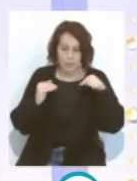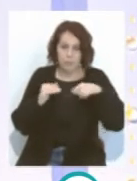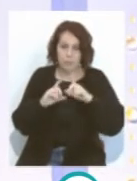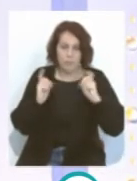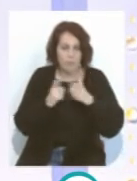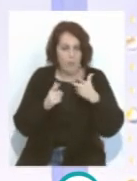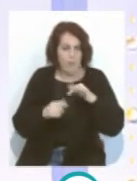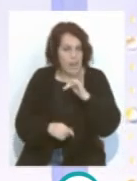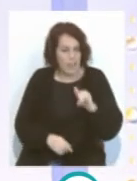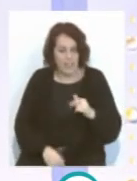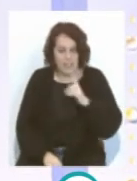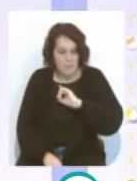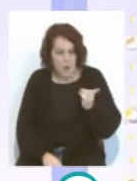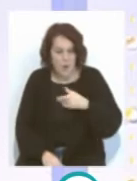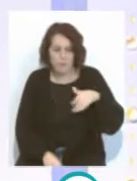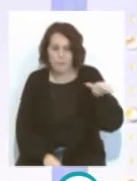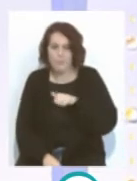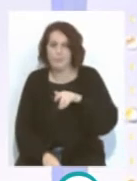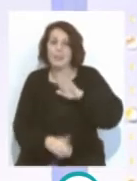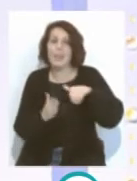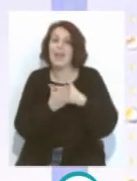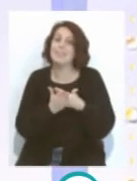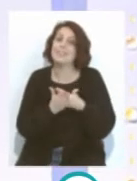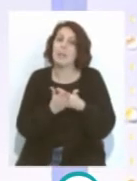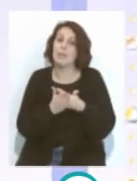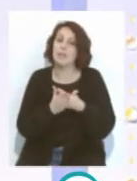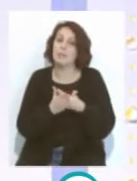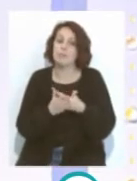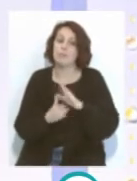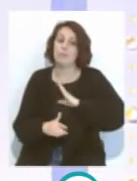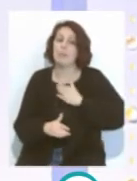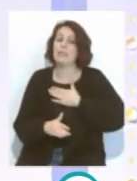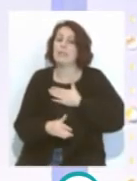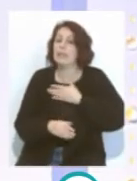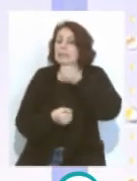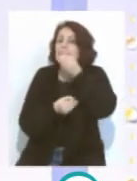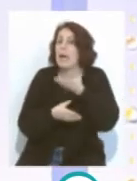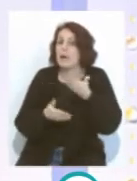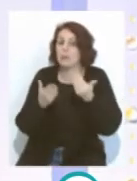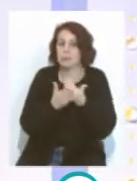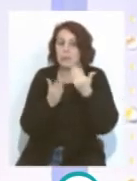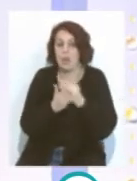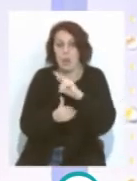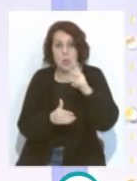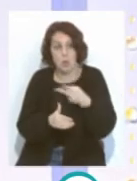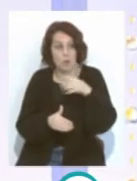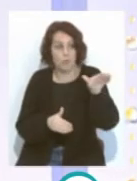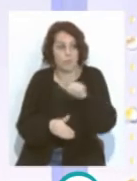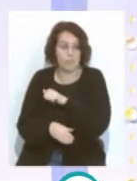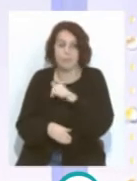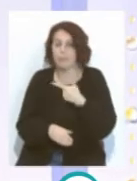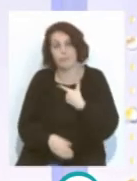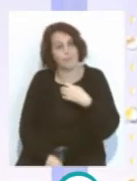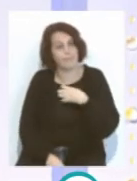Fernández tampoco cuenta con él, al menos hasta ver cómo se encuentran el día de mañana, son dos jornadas consecutivas en las que no ha pedido contar con el madrileño,